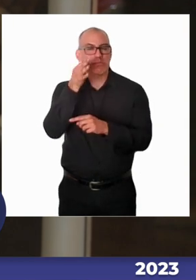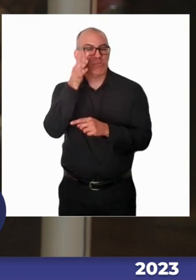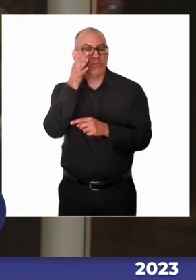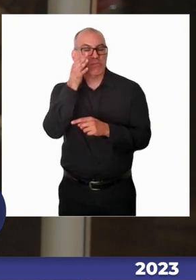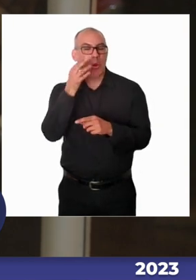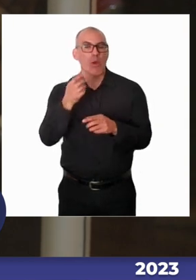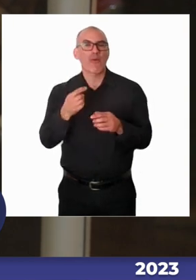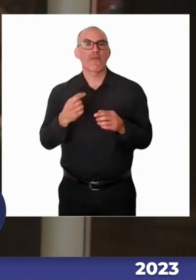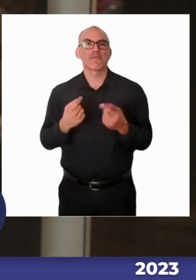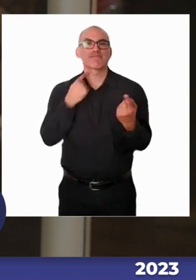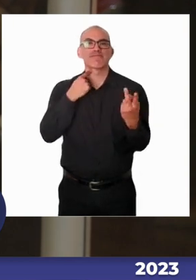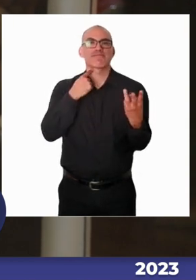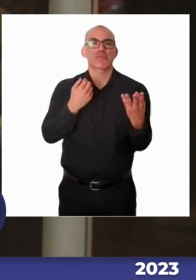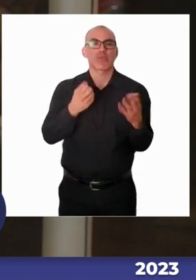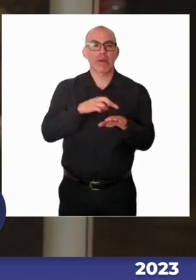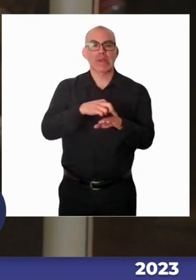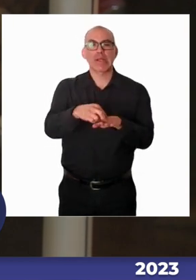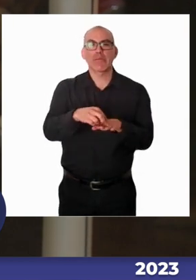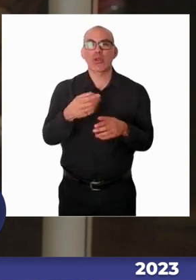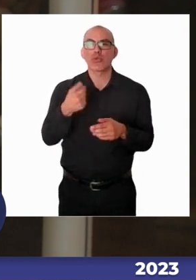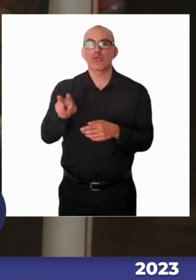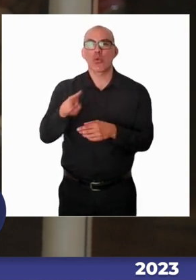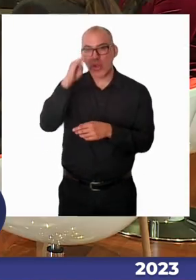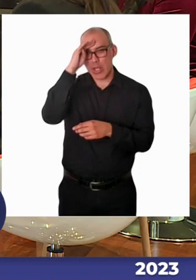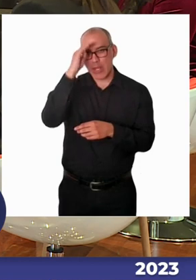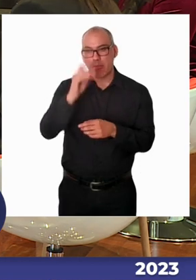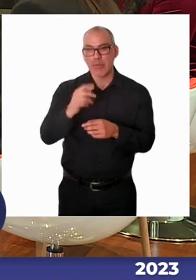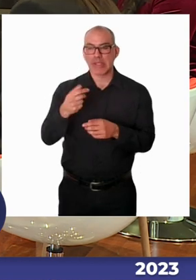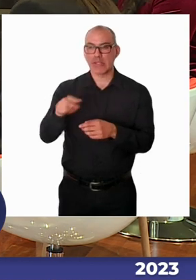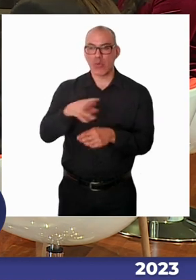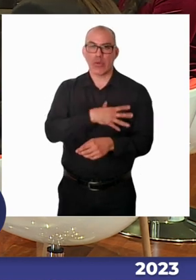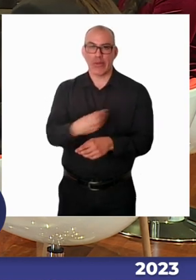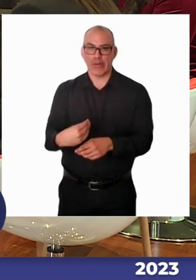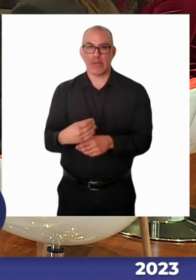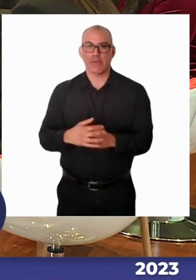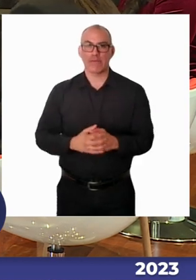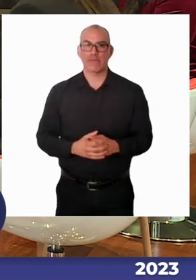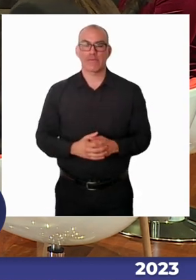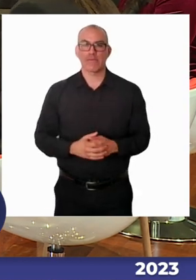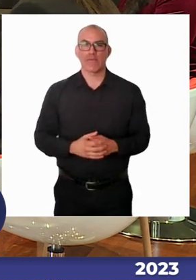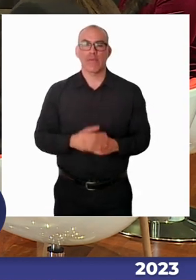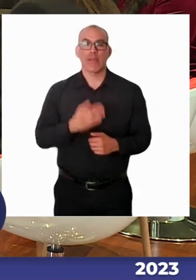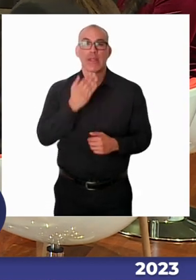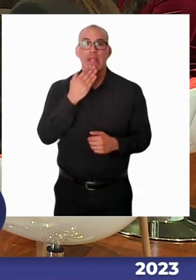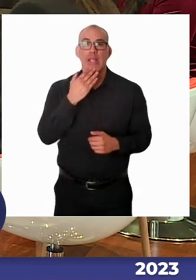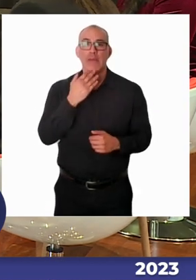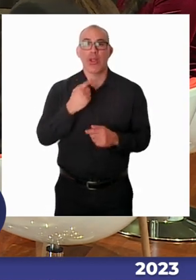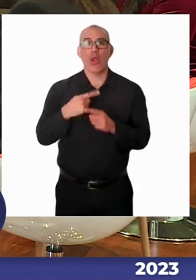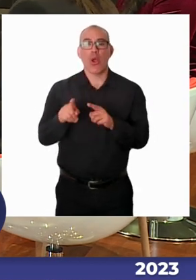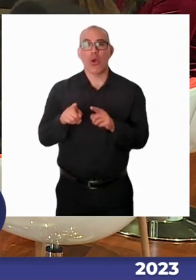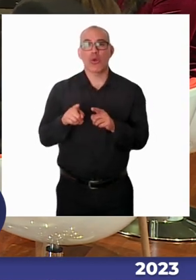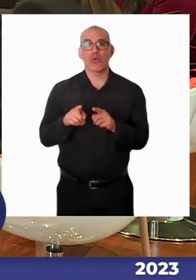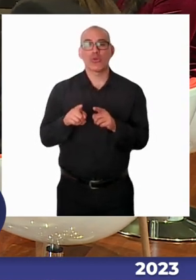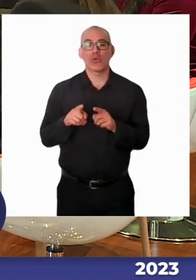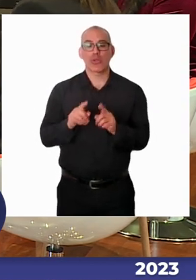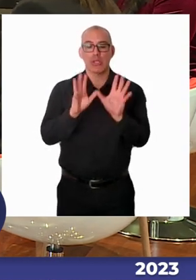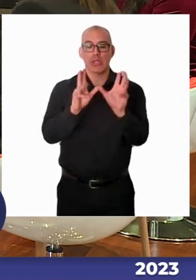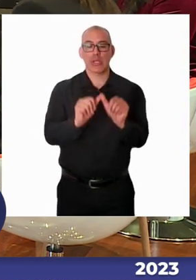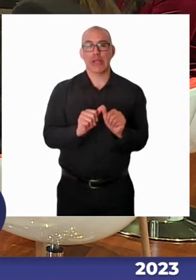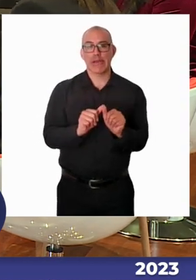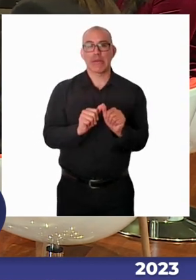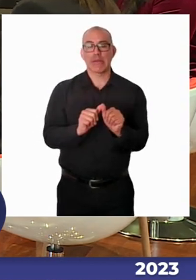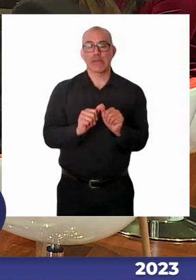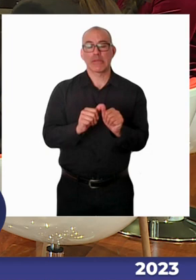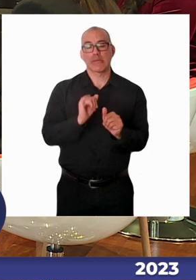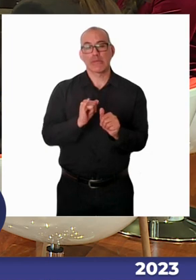todo el proceso de la tramitación mejoró la idea inicial y hoy día hay que ver cómo está funcionando, cómo se implementa y